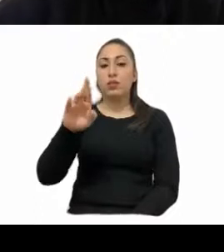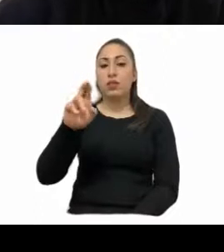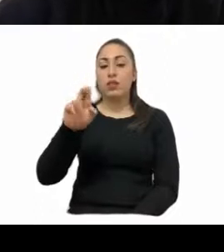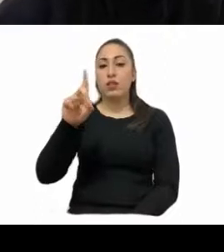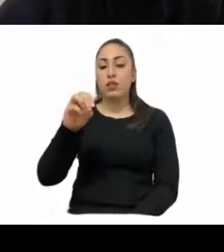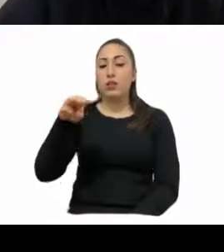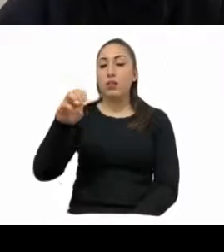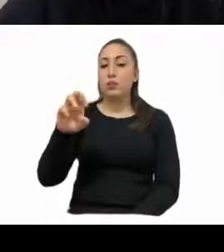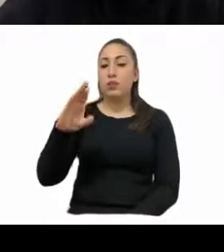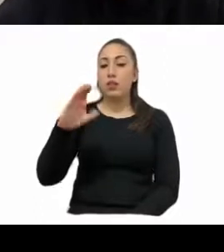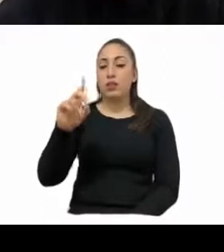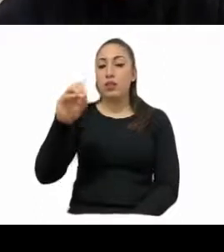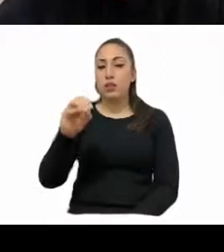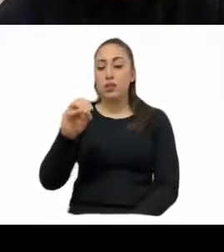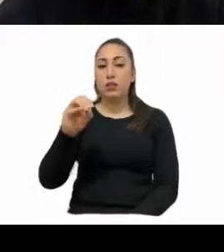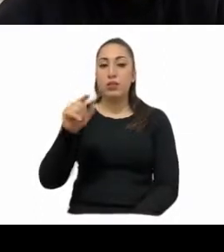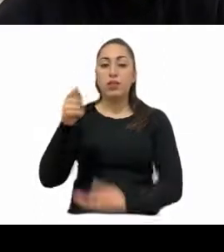Mercado Guaida.